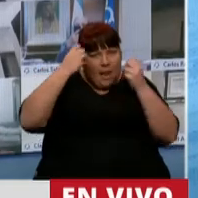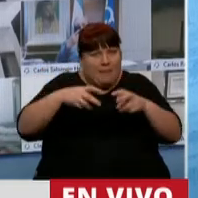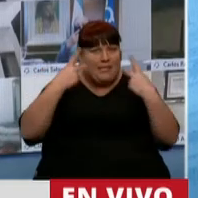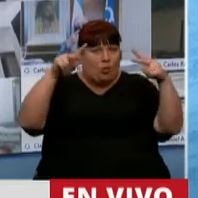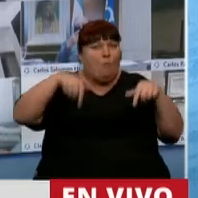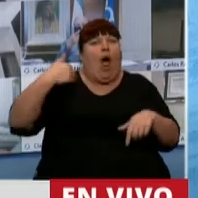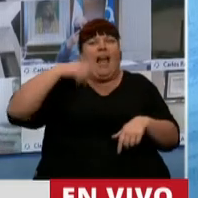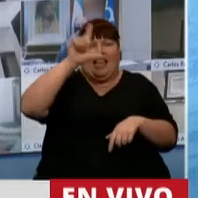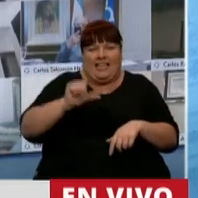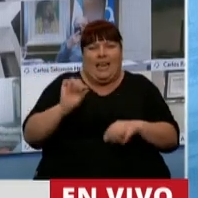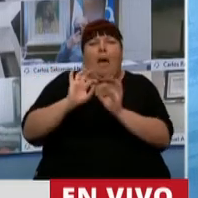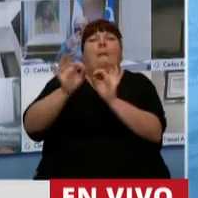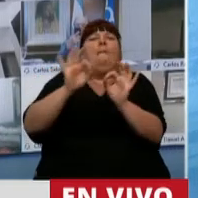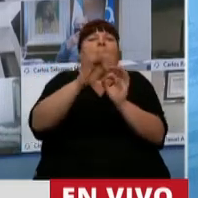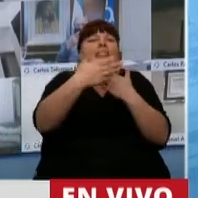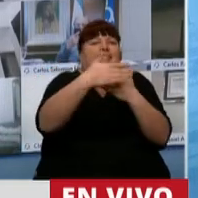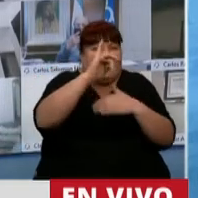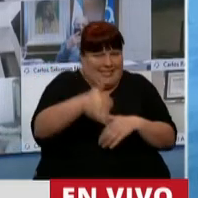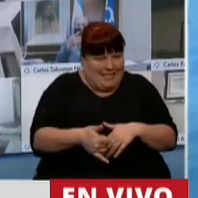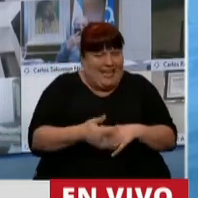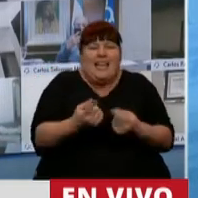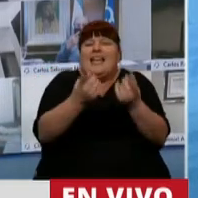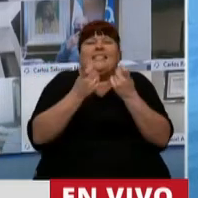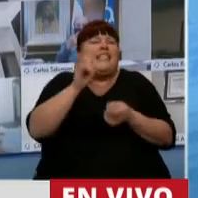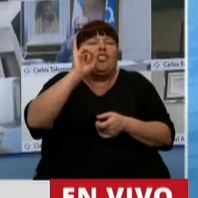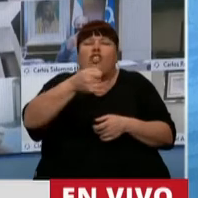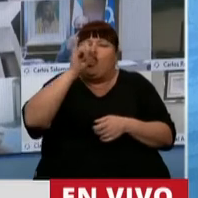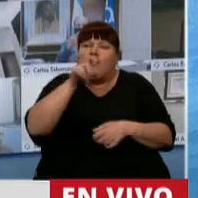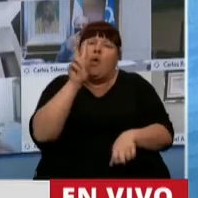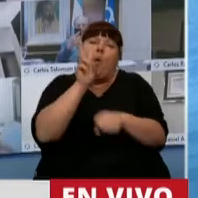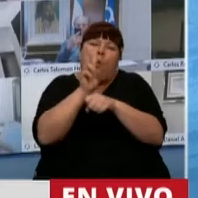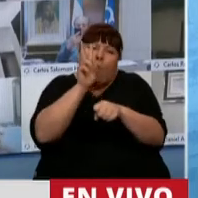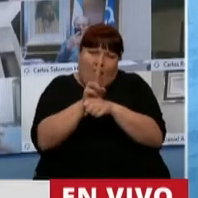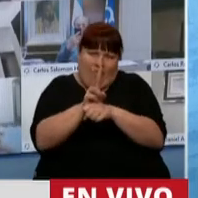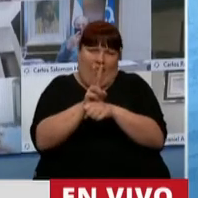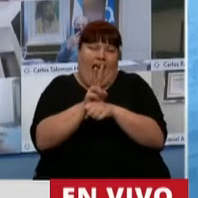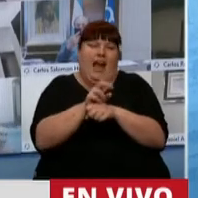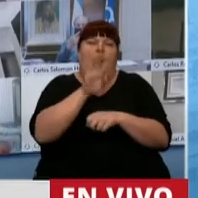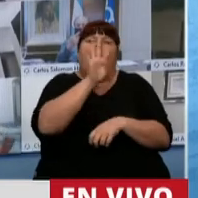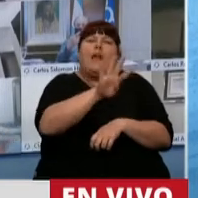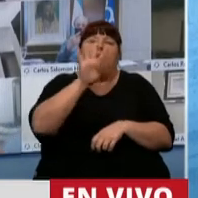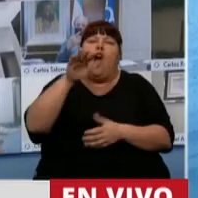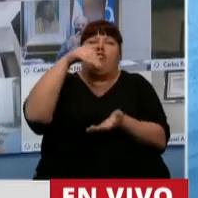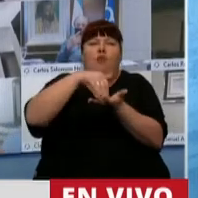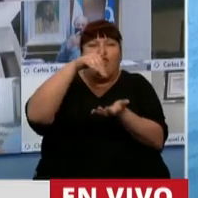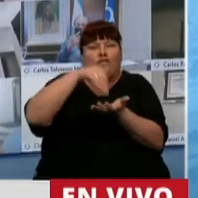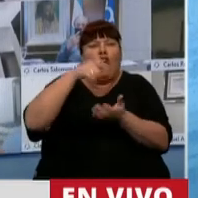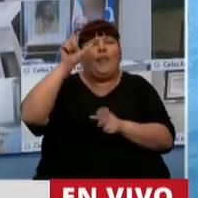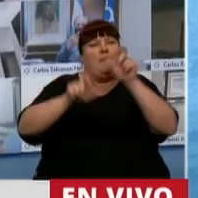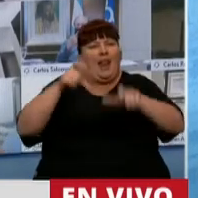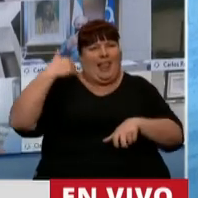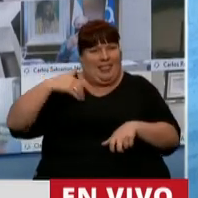de proximidad, era necesario también cuidar a los 44 millones de